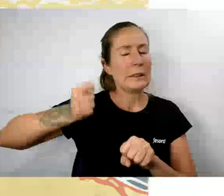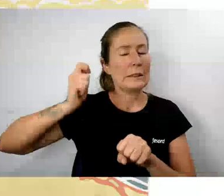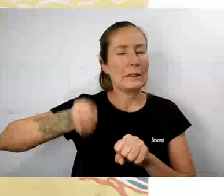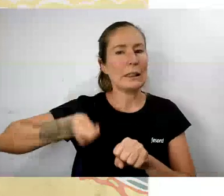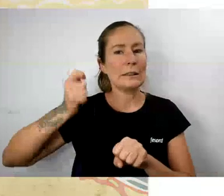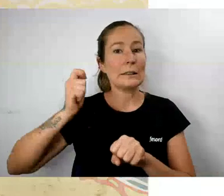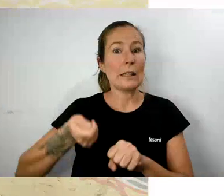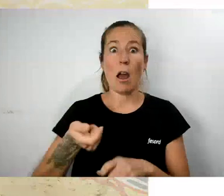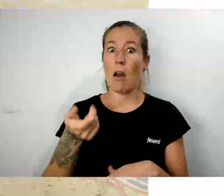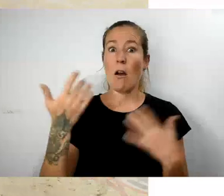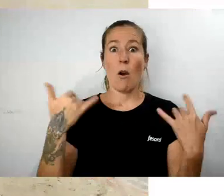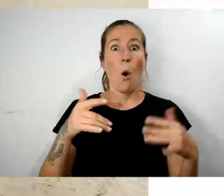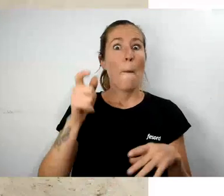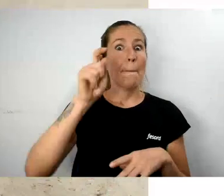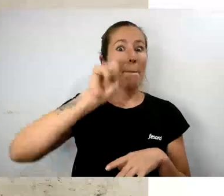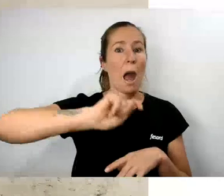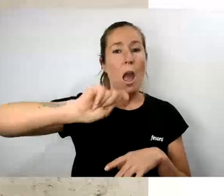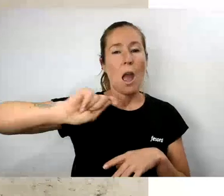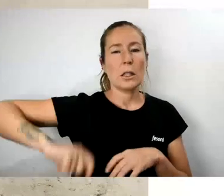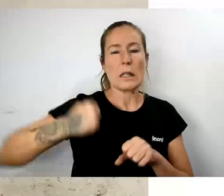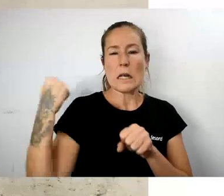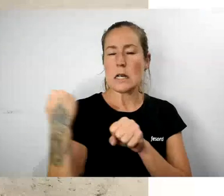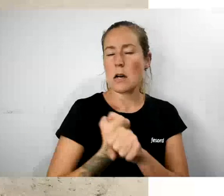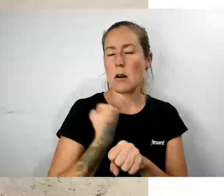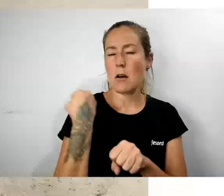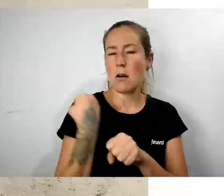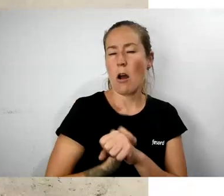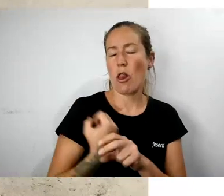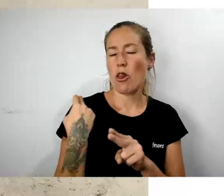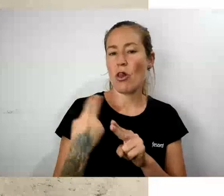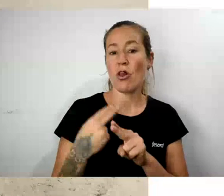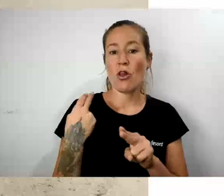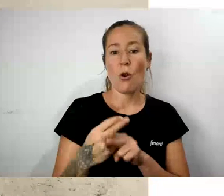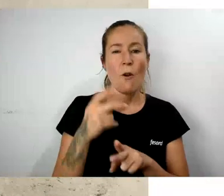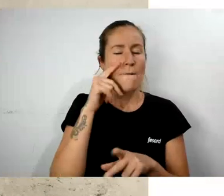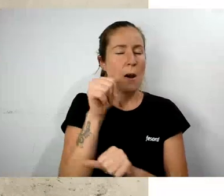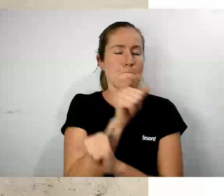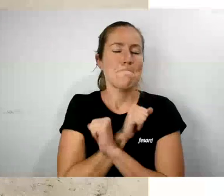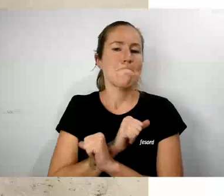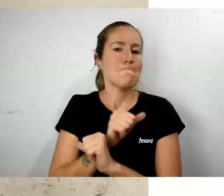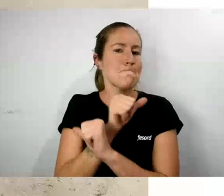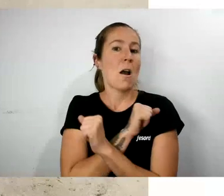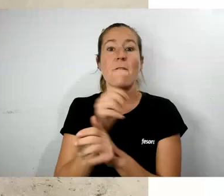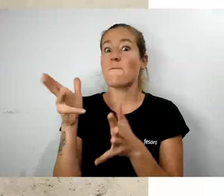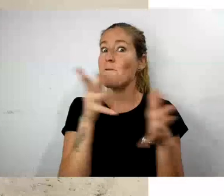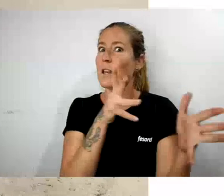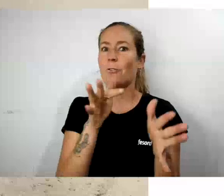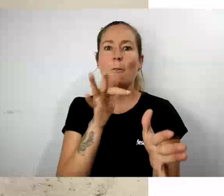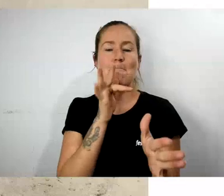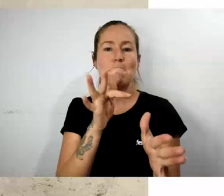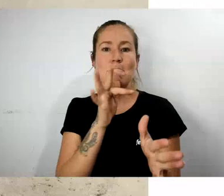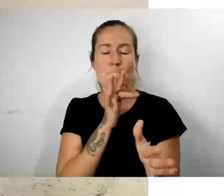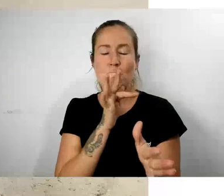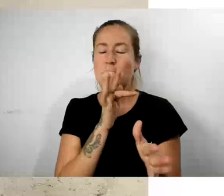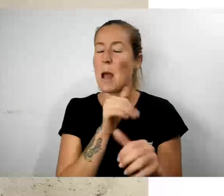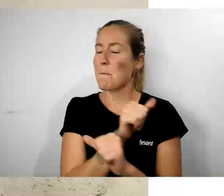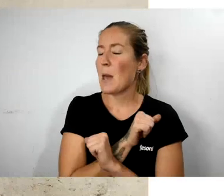Tras meses de duro trabajo y a la espera de una mar calma y sin viento de levante, llegaba el momento de la varada.